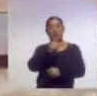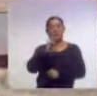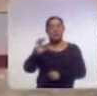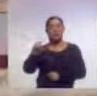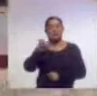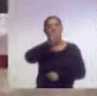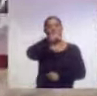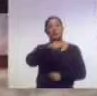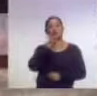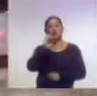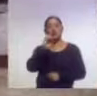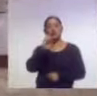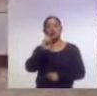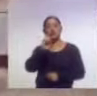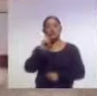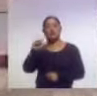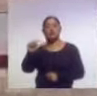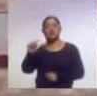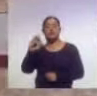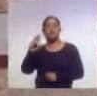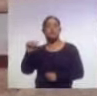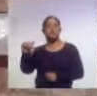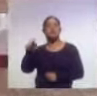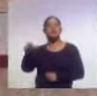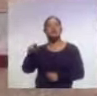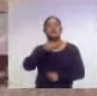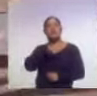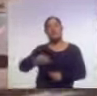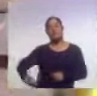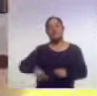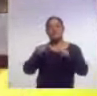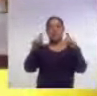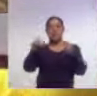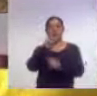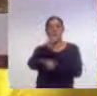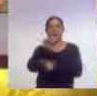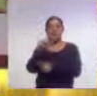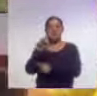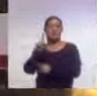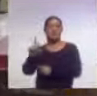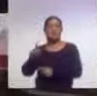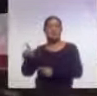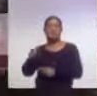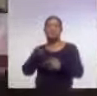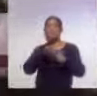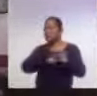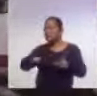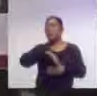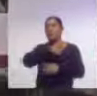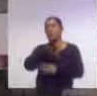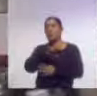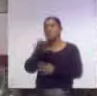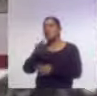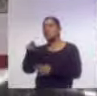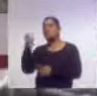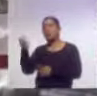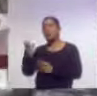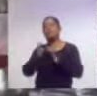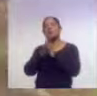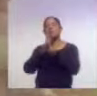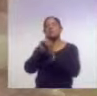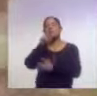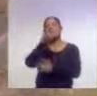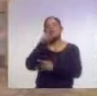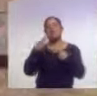Ramírez Hernández, y la Alcaldesa de Tlaxcala, Anabel Ávalos, en Pualteca, encabezaron las acciones de búsqueda en las que participaron 70